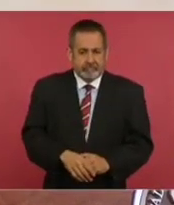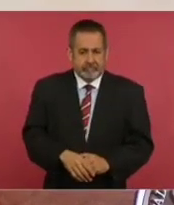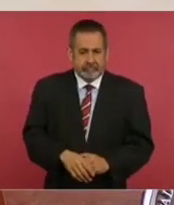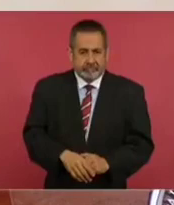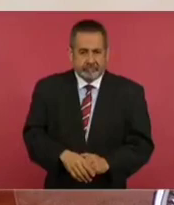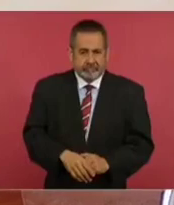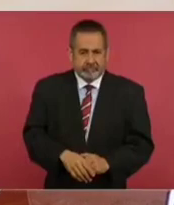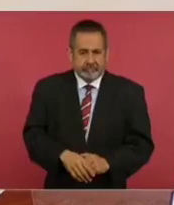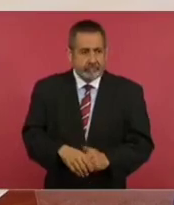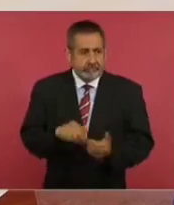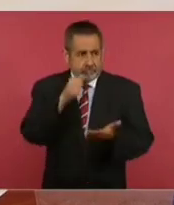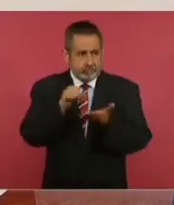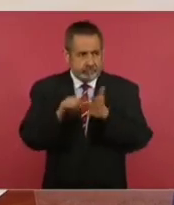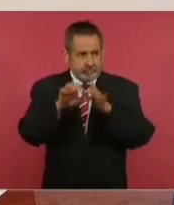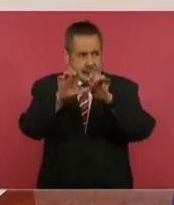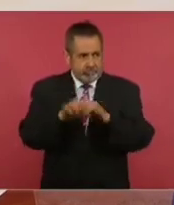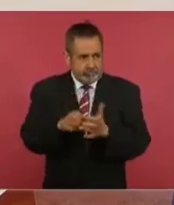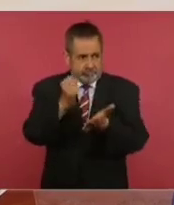Hay un escrito,